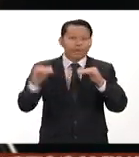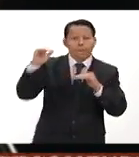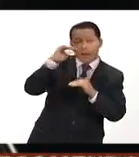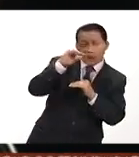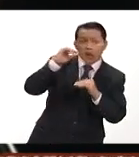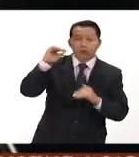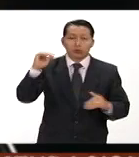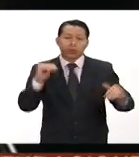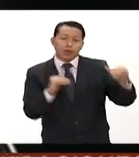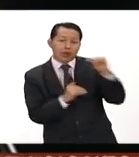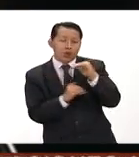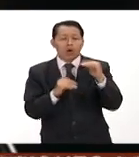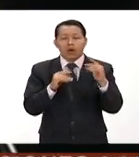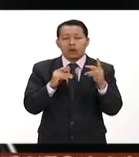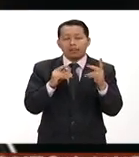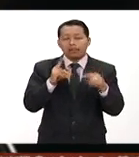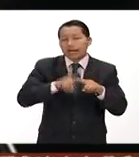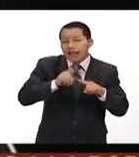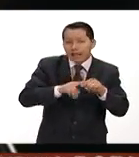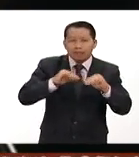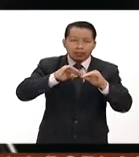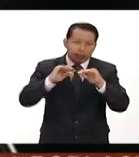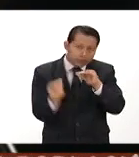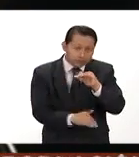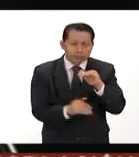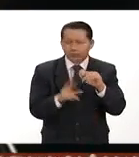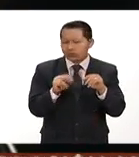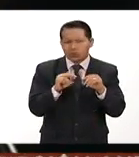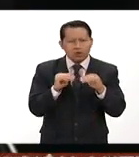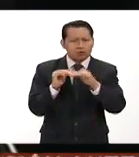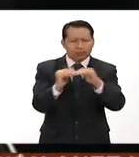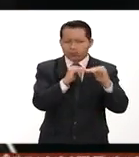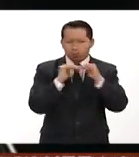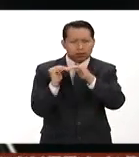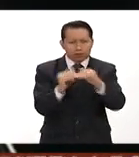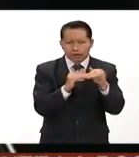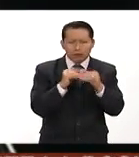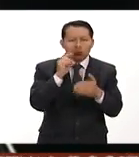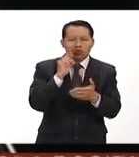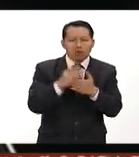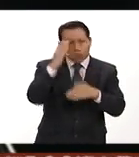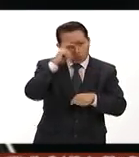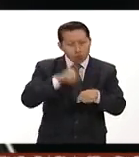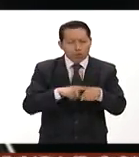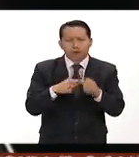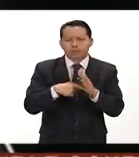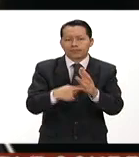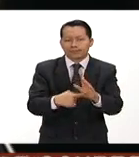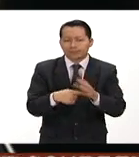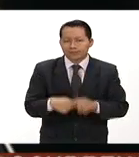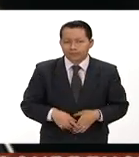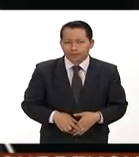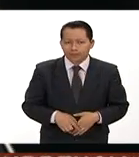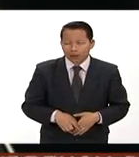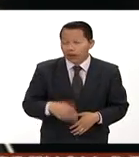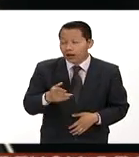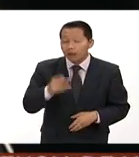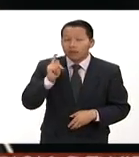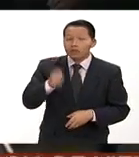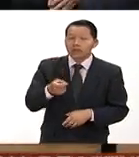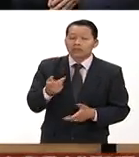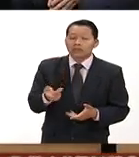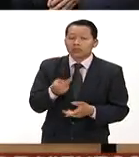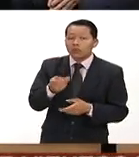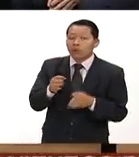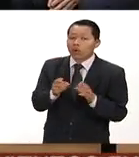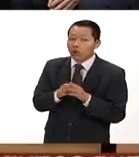hay idiomas inferiores simplemente todos son manifestaciones culturales y ahora en el punto de fortalecer y hasta